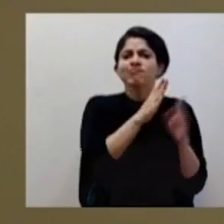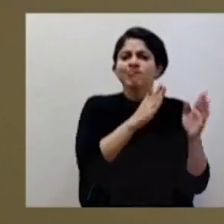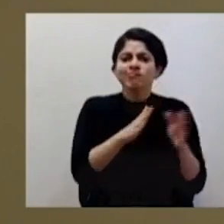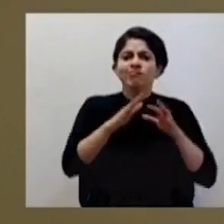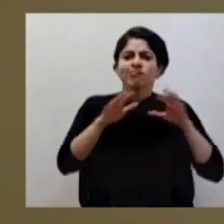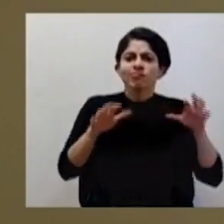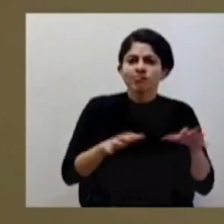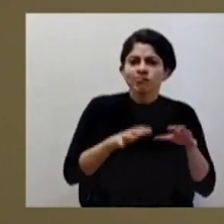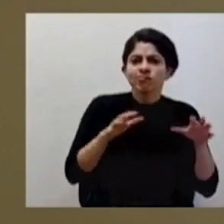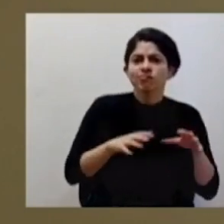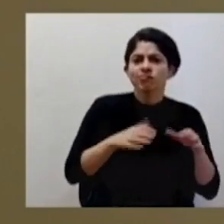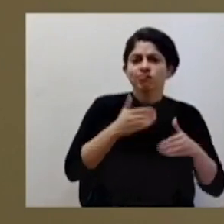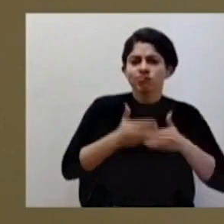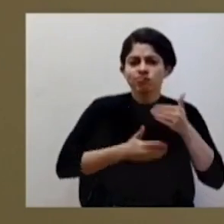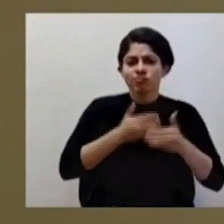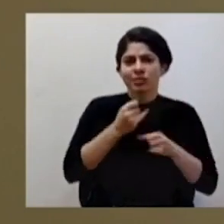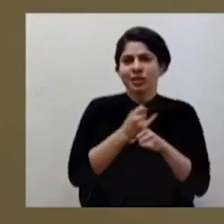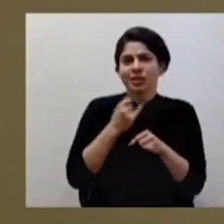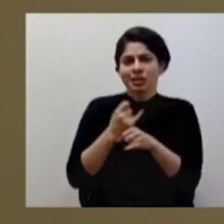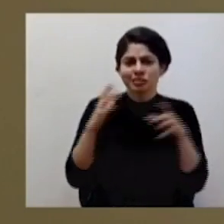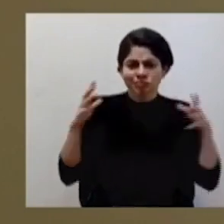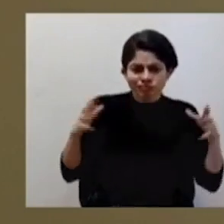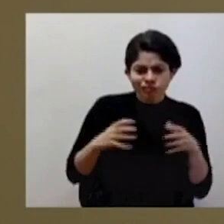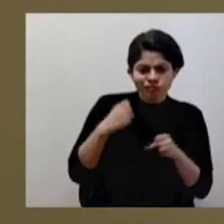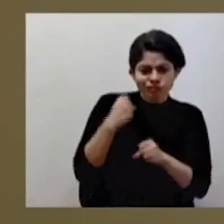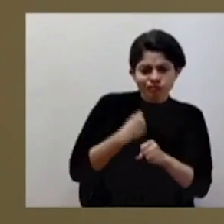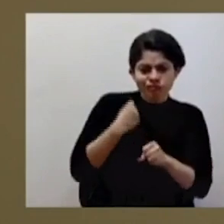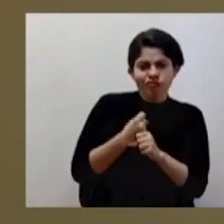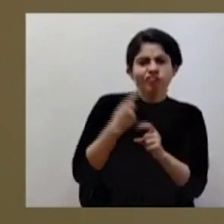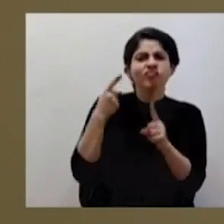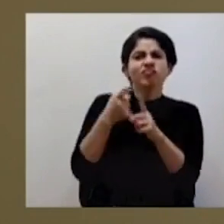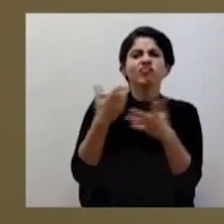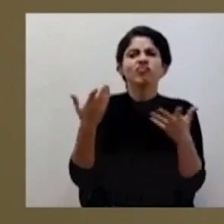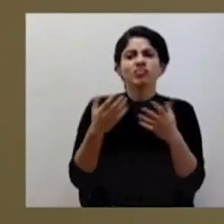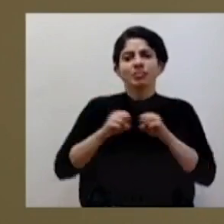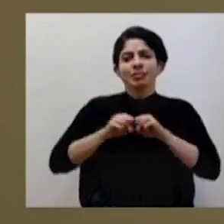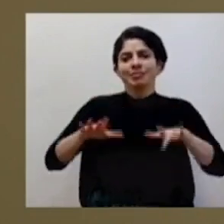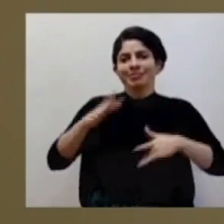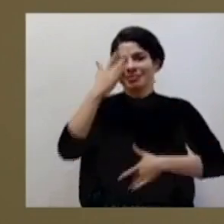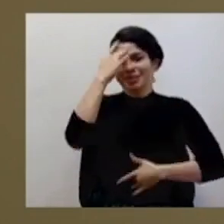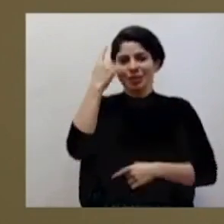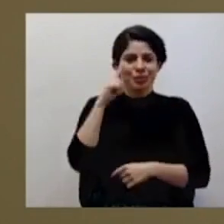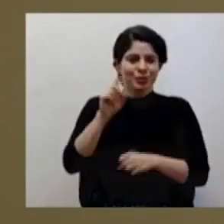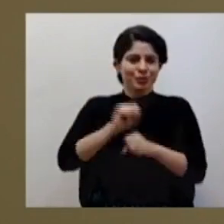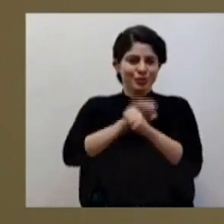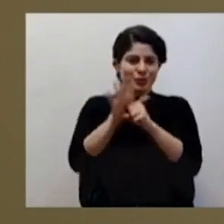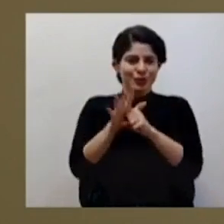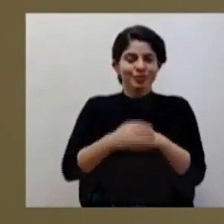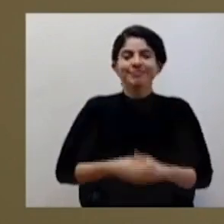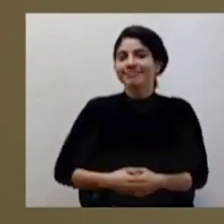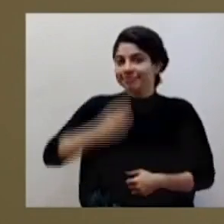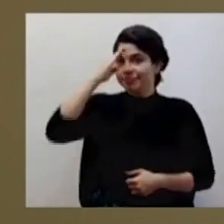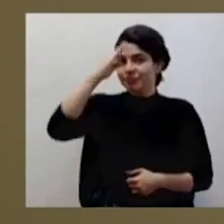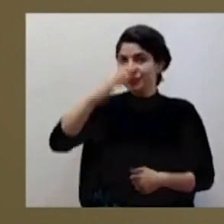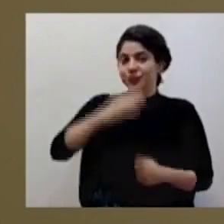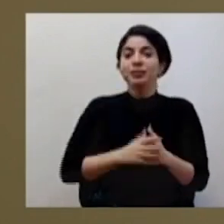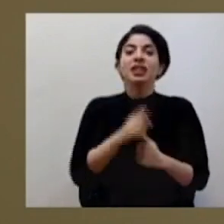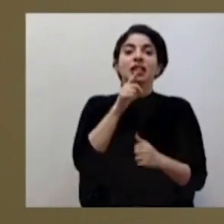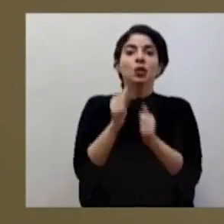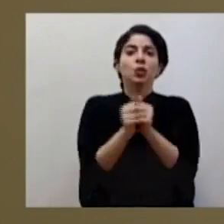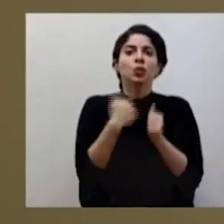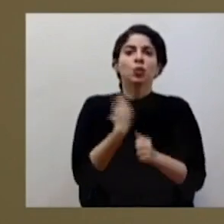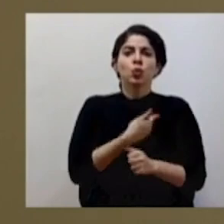están desarrollando de manera interinstitucional y conjunta para combatir la pandemia a raíz de la COVID-19. Saludamos a quien nos